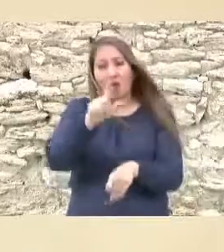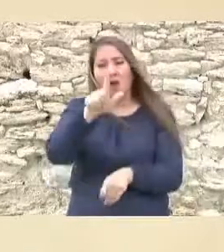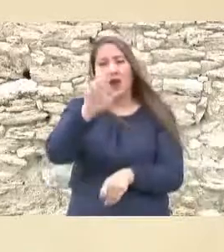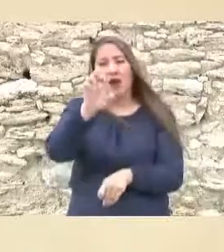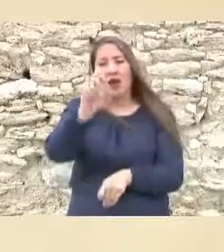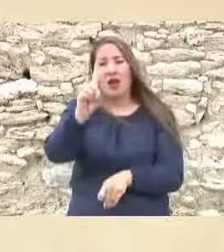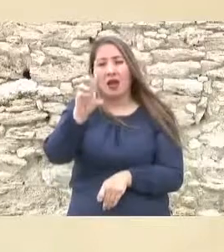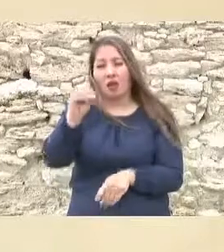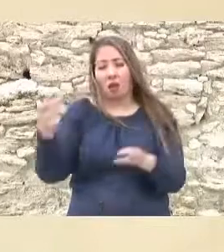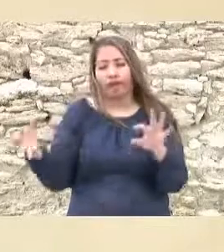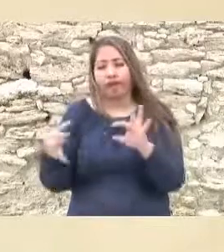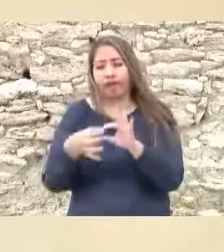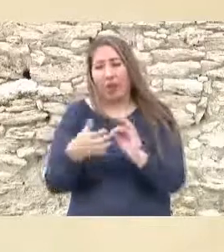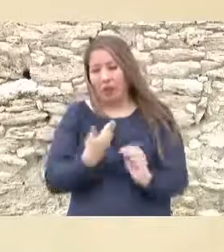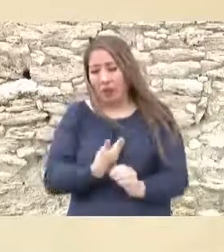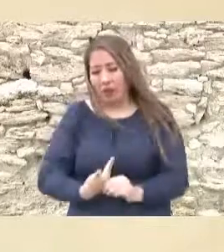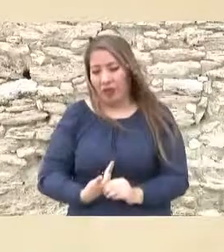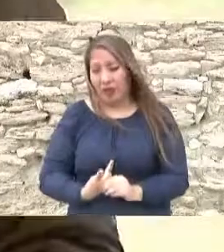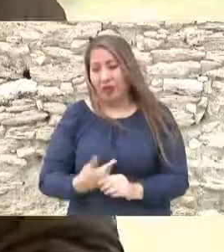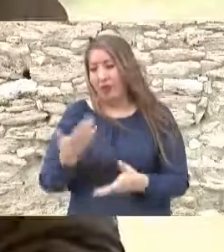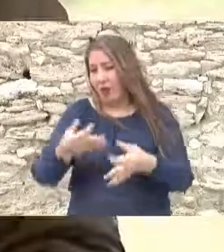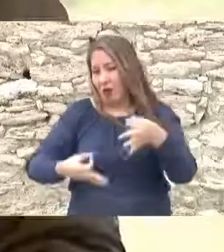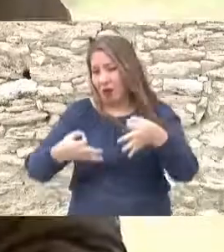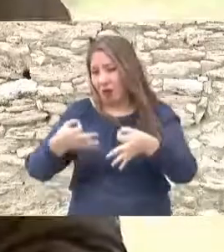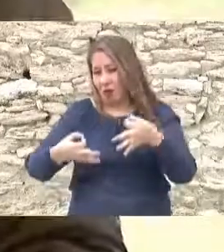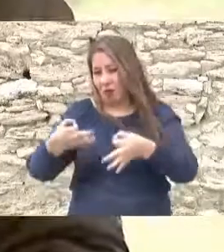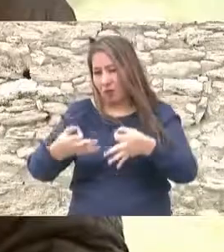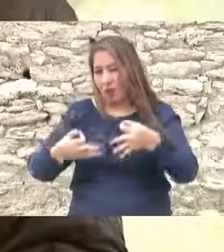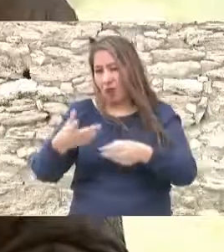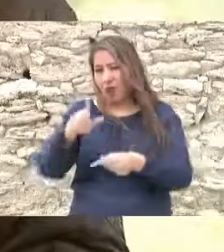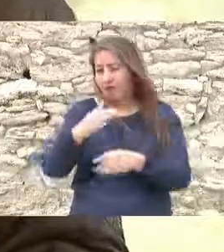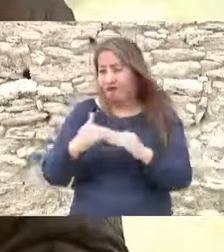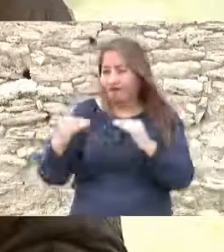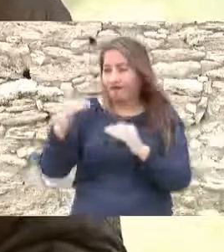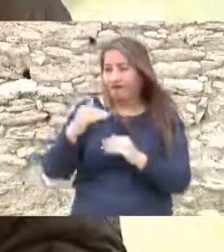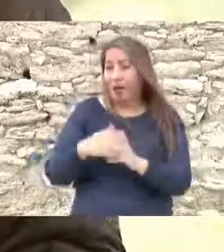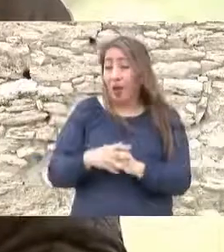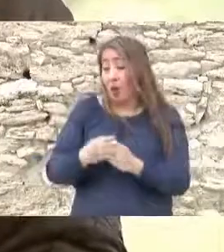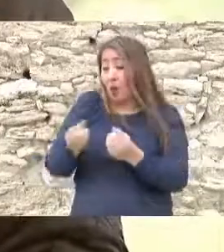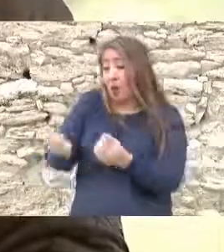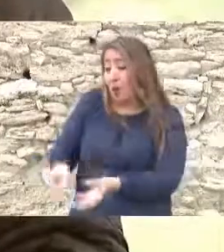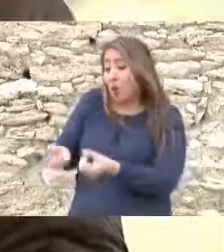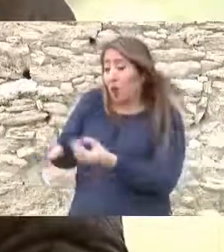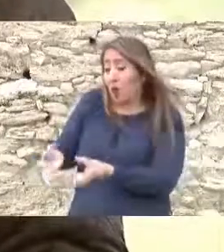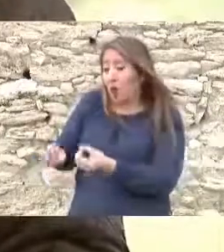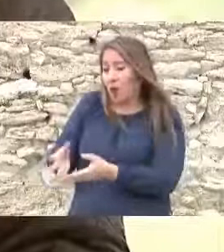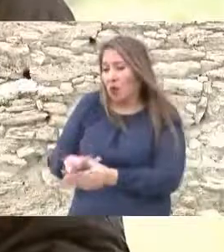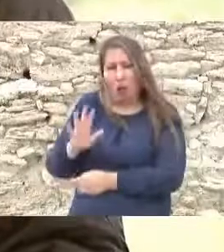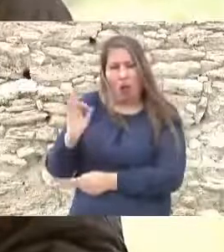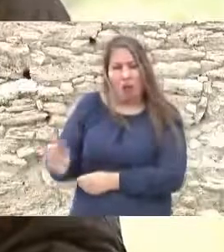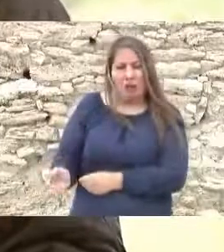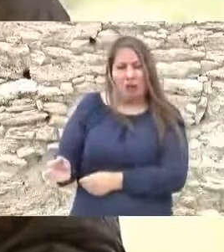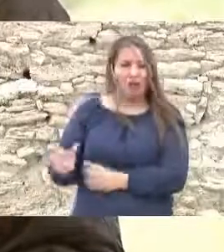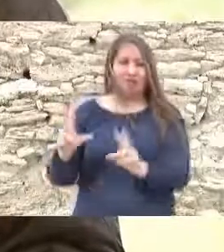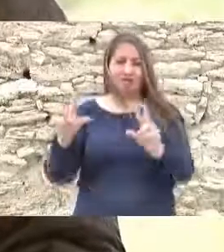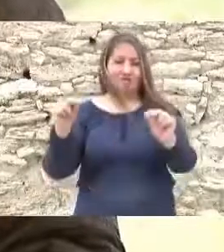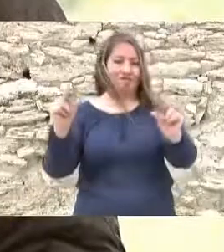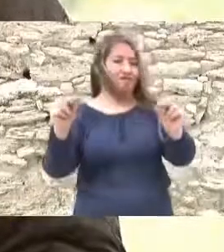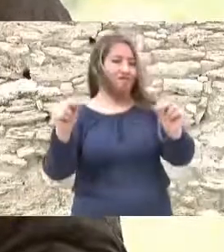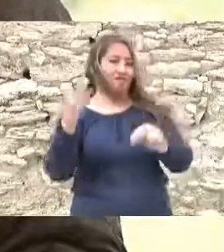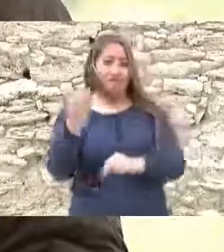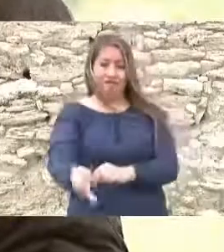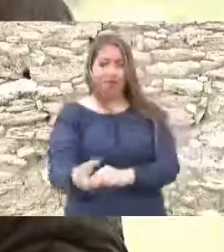desempeñado el cargo de presidente de la corte y le habían ofrecido todo en vida y no había aceptado absolutamente nada